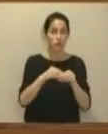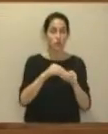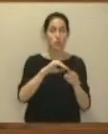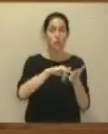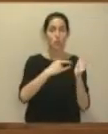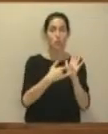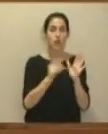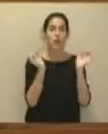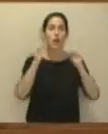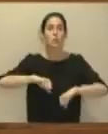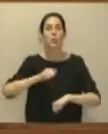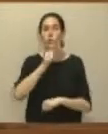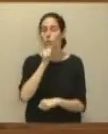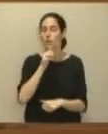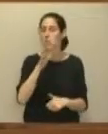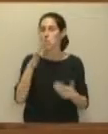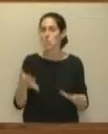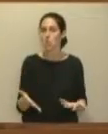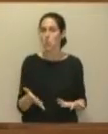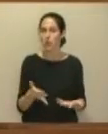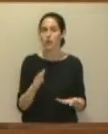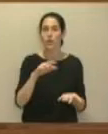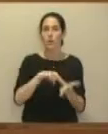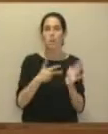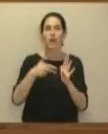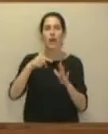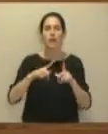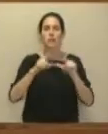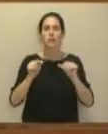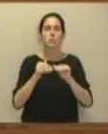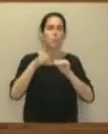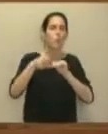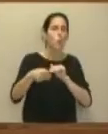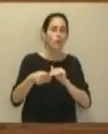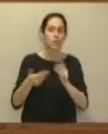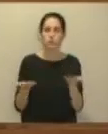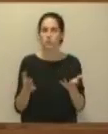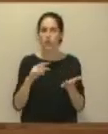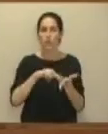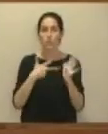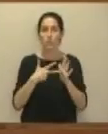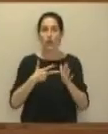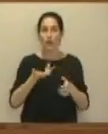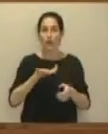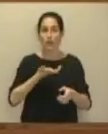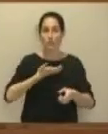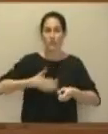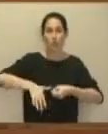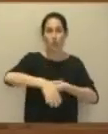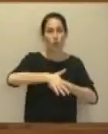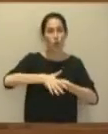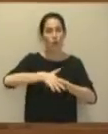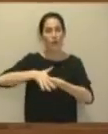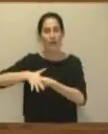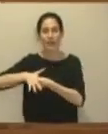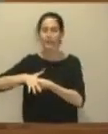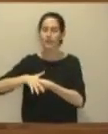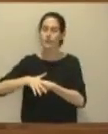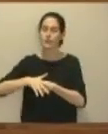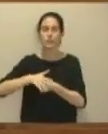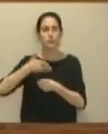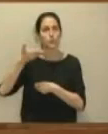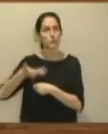tiene alguna previsión de cuándo podemos contar con estos planes en Asturias, planes comarcales que nos parece que son herramientas también indispensables